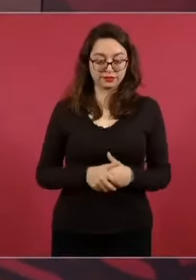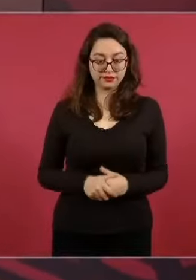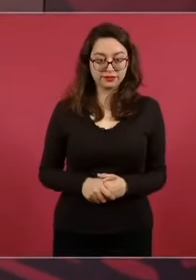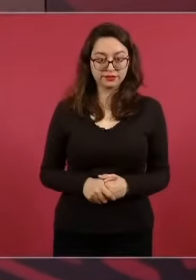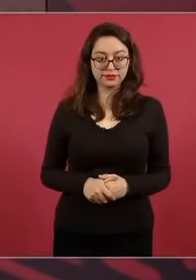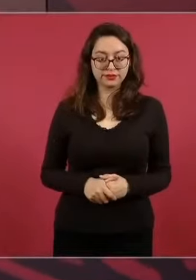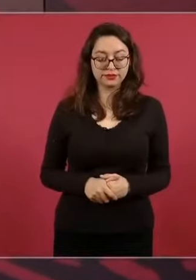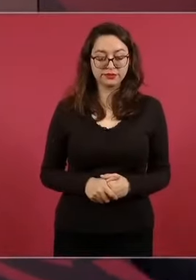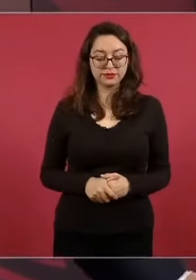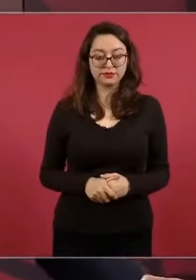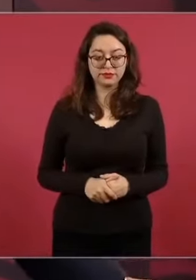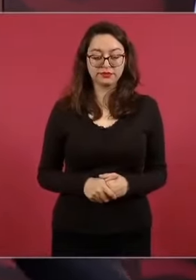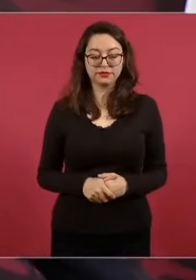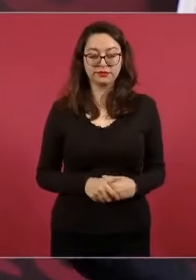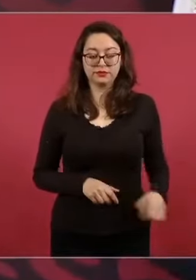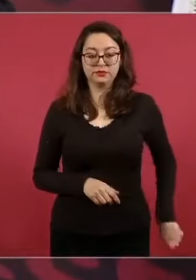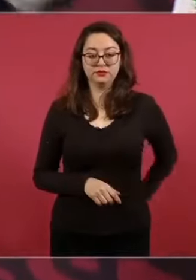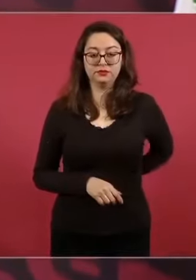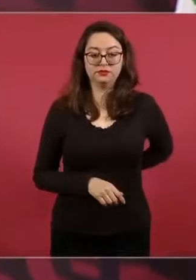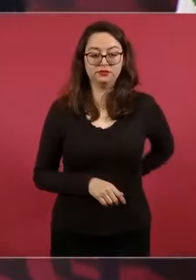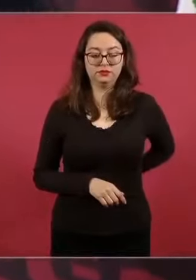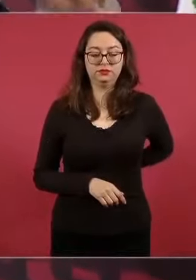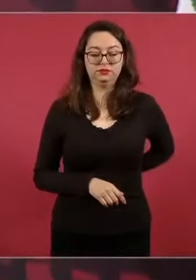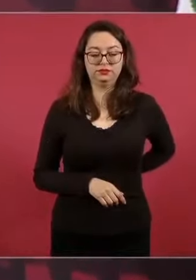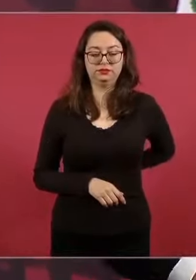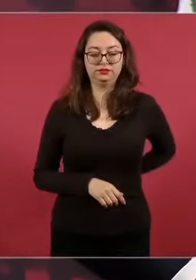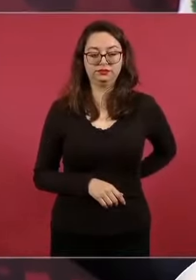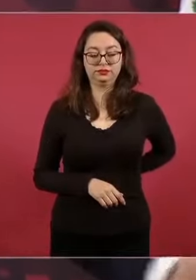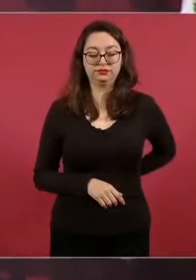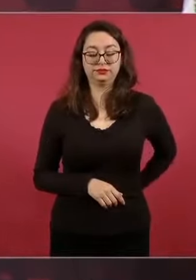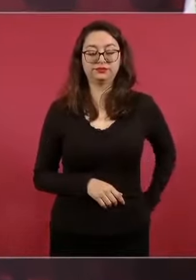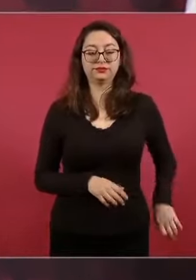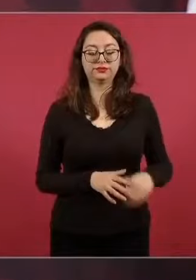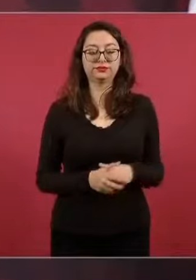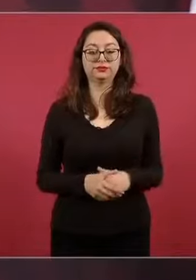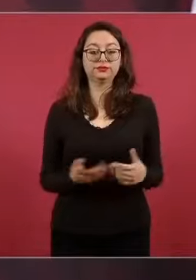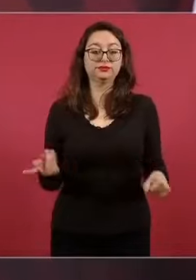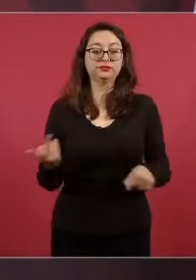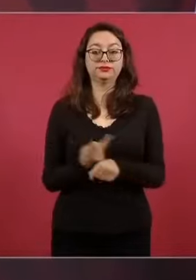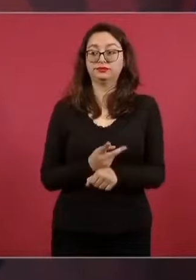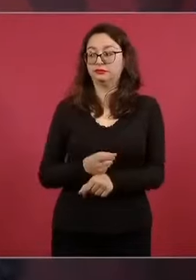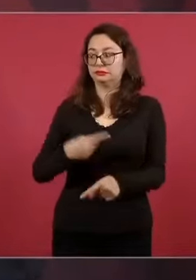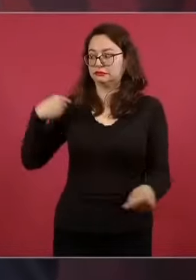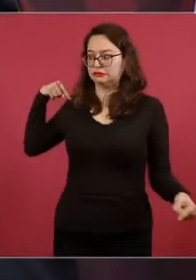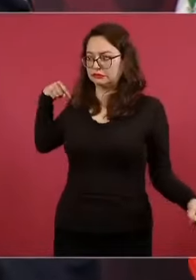¿Qué venía pasando? Pues que ya